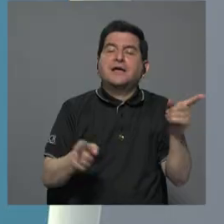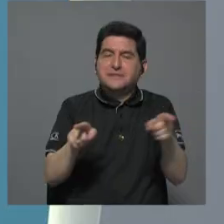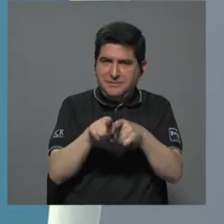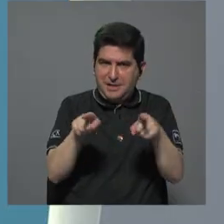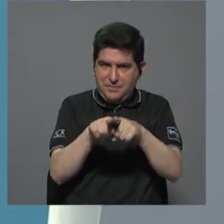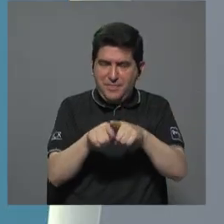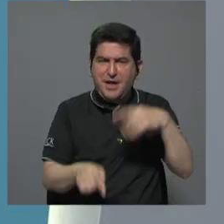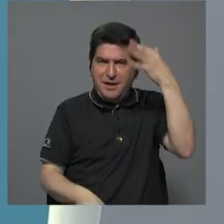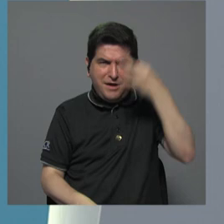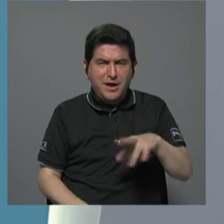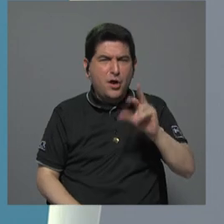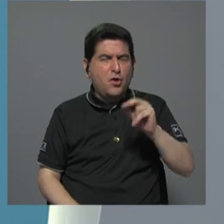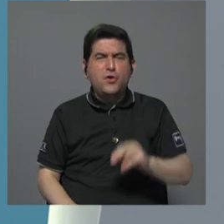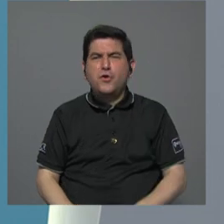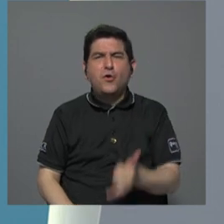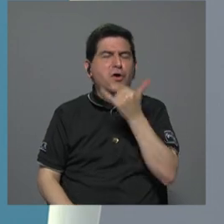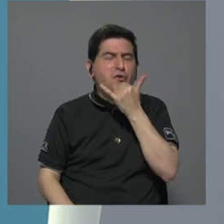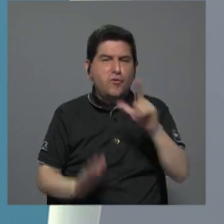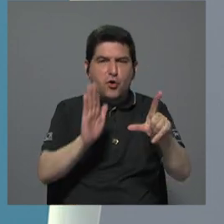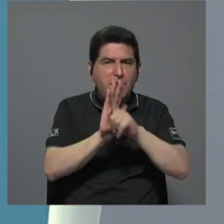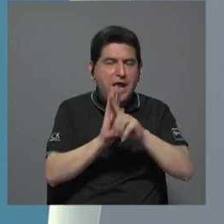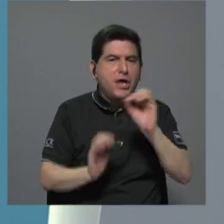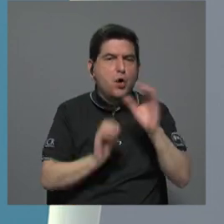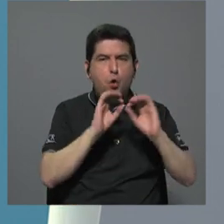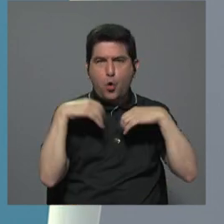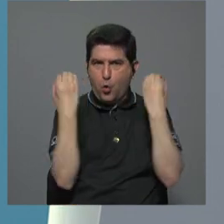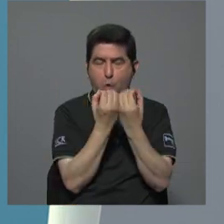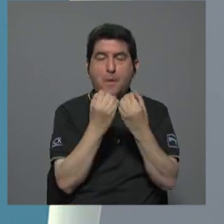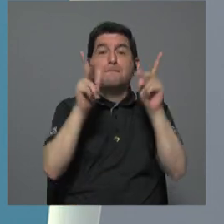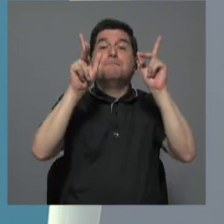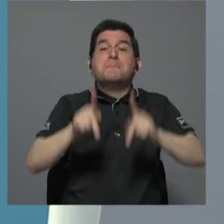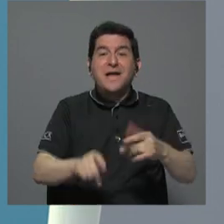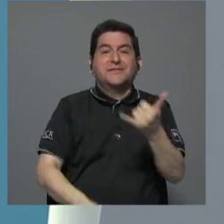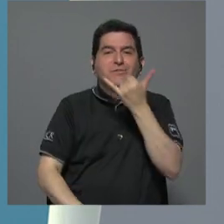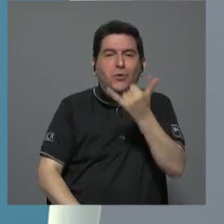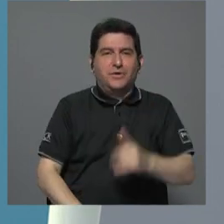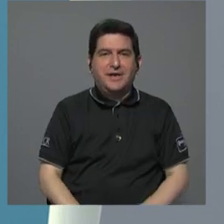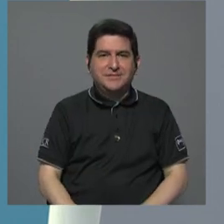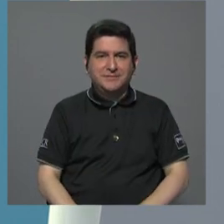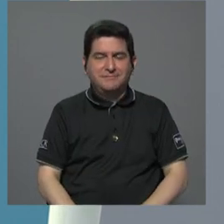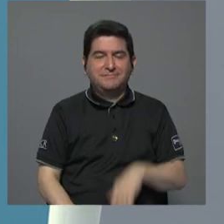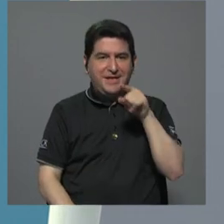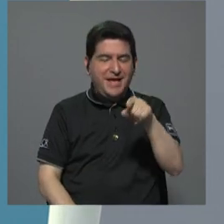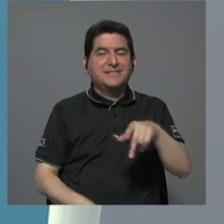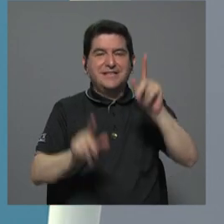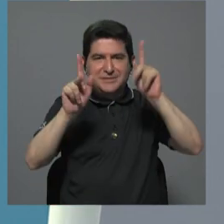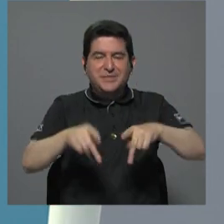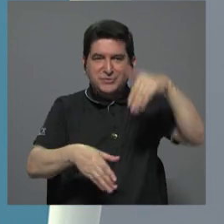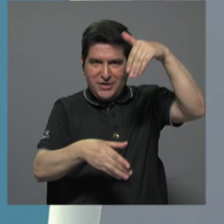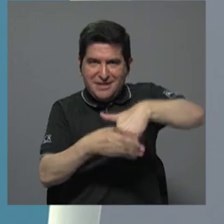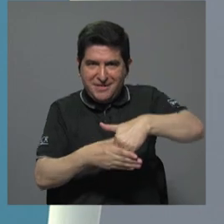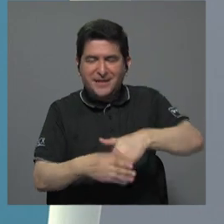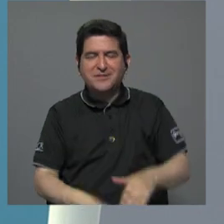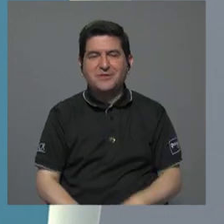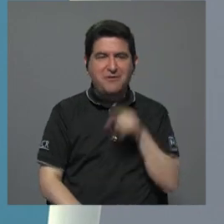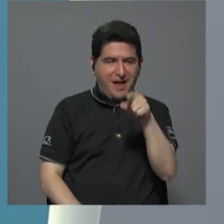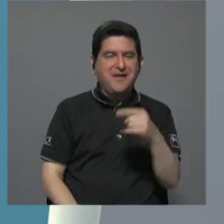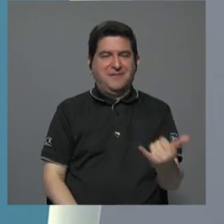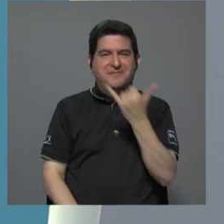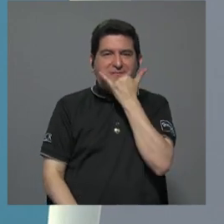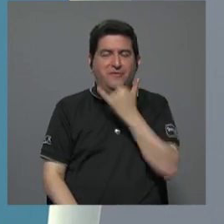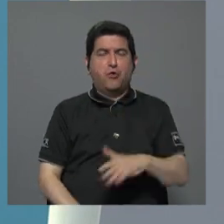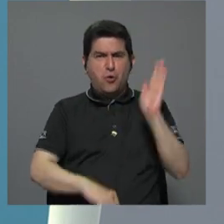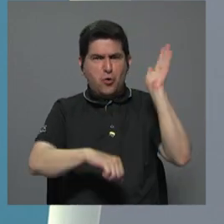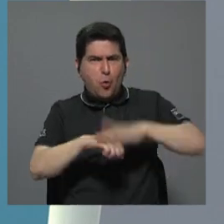yo no creo que aquí fallaran las leyes ni la organización aquí fallaron las personas esto es un tema de las personas que estaban ahí y definitivamente